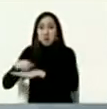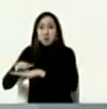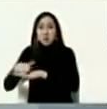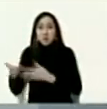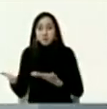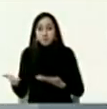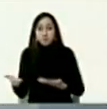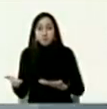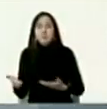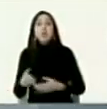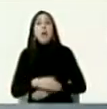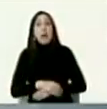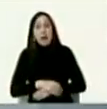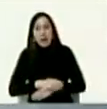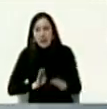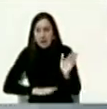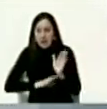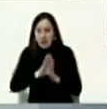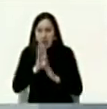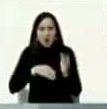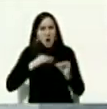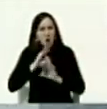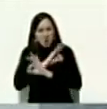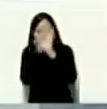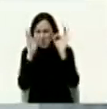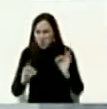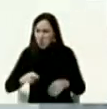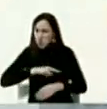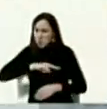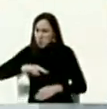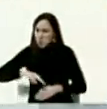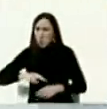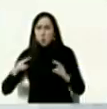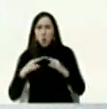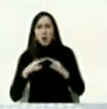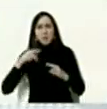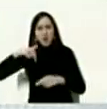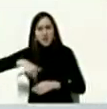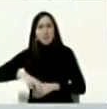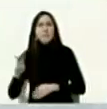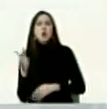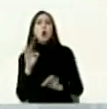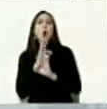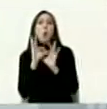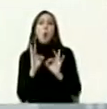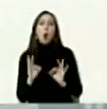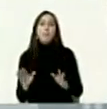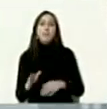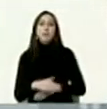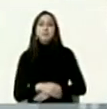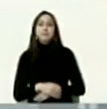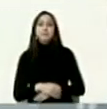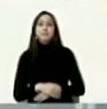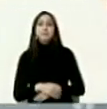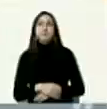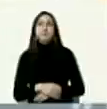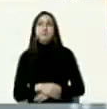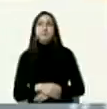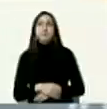comienzan a desarrollar una estrategia golpista que nosotros conocemos aquí en Venezuela las imágenes